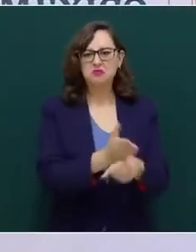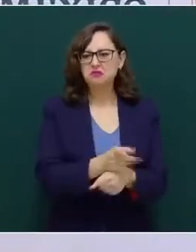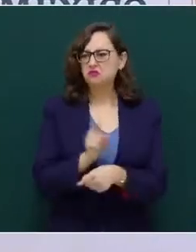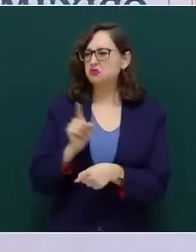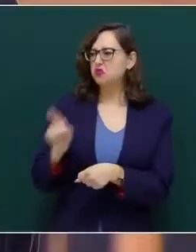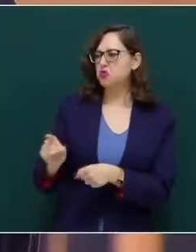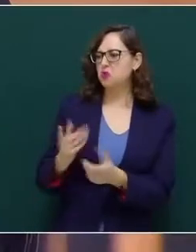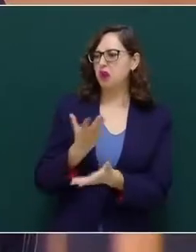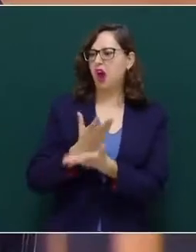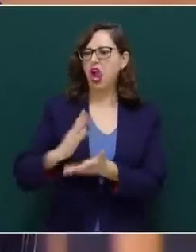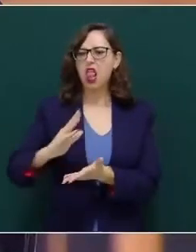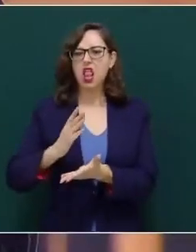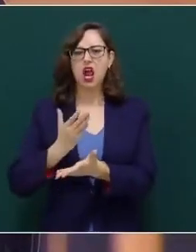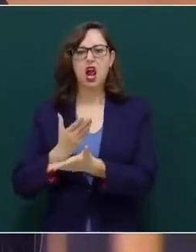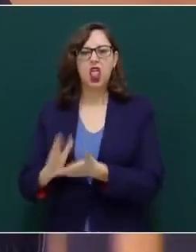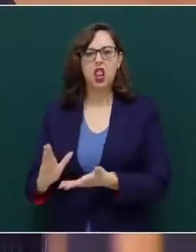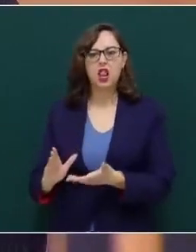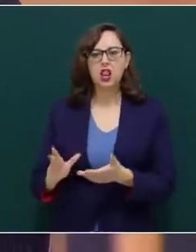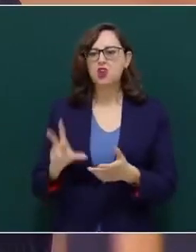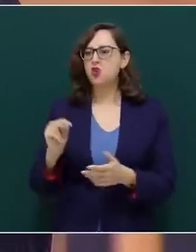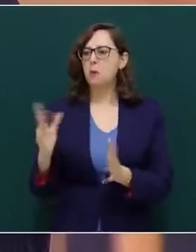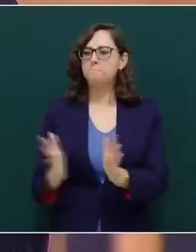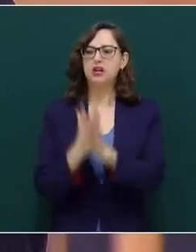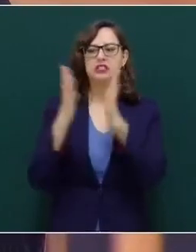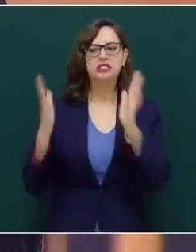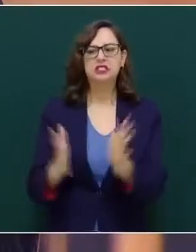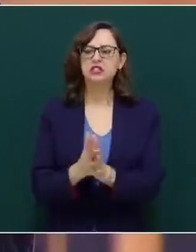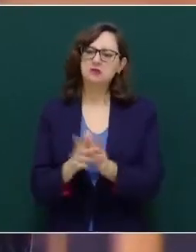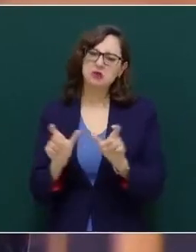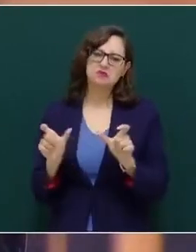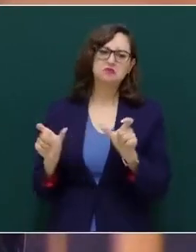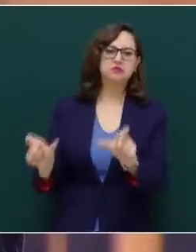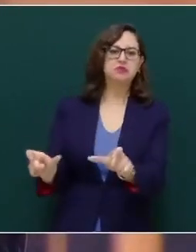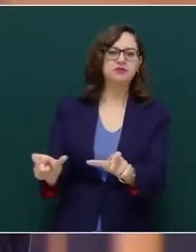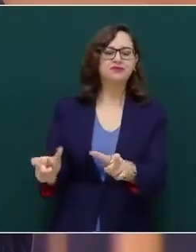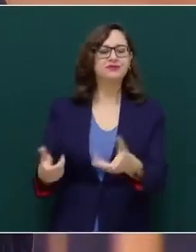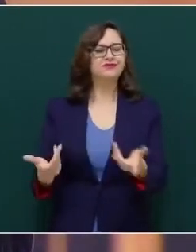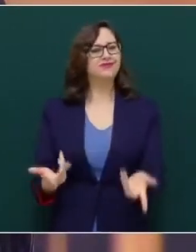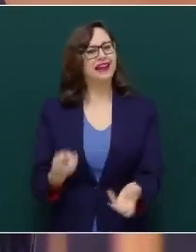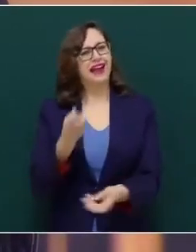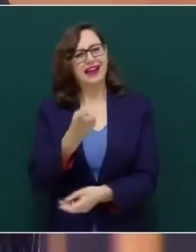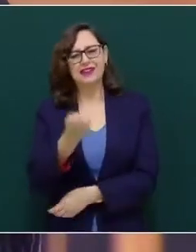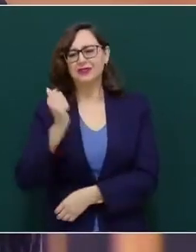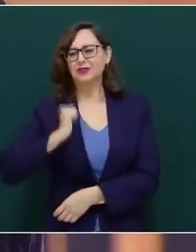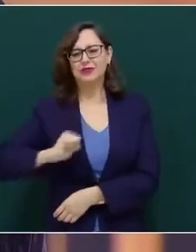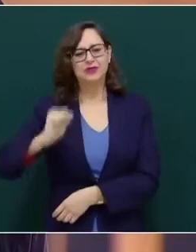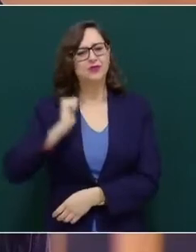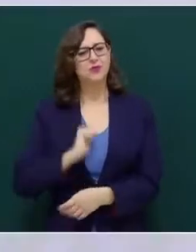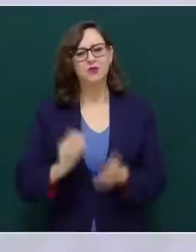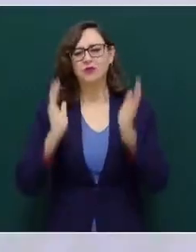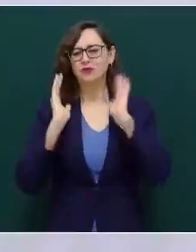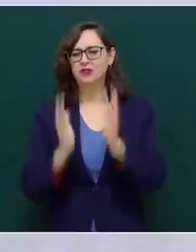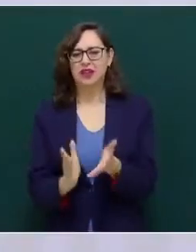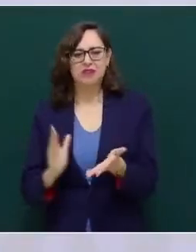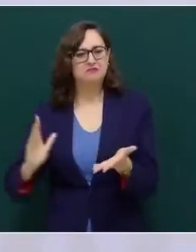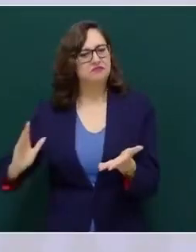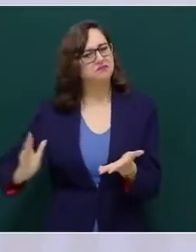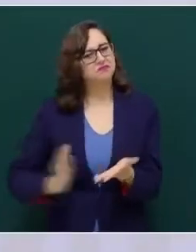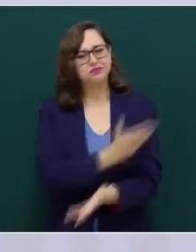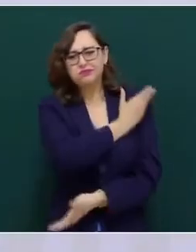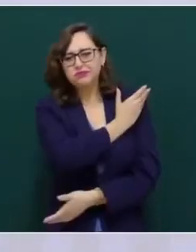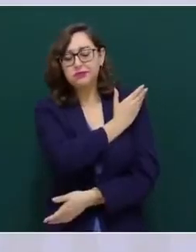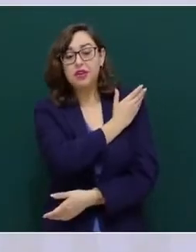y los bloqueos. Apliquemos, en cambio, los principios de no intervención,